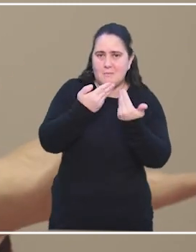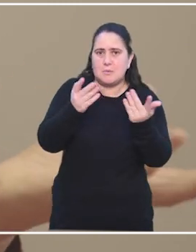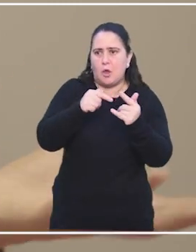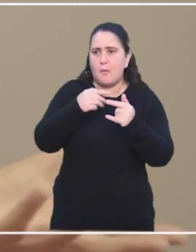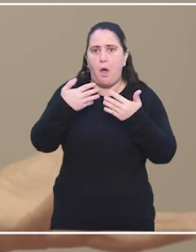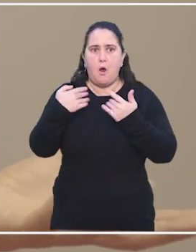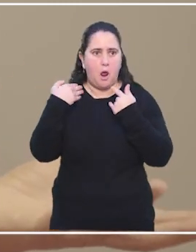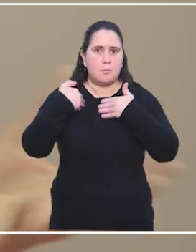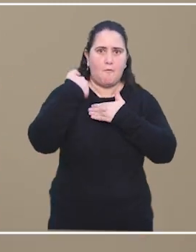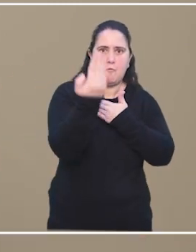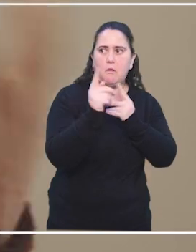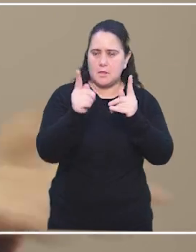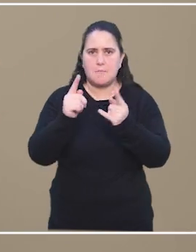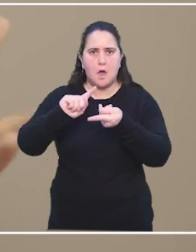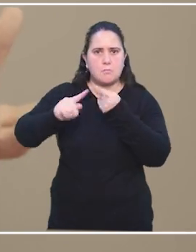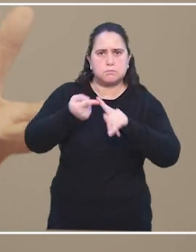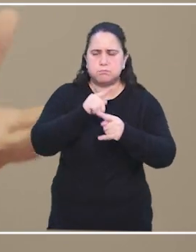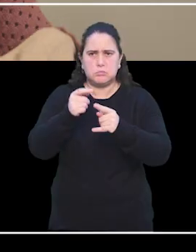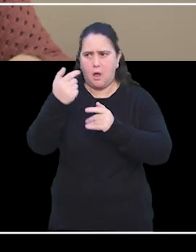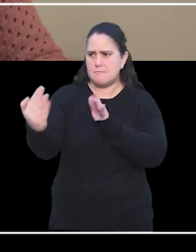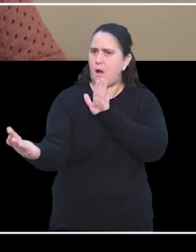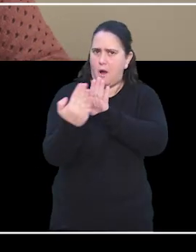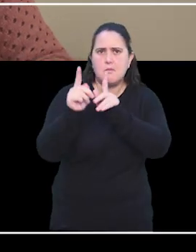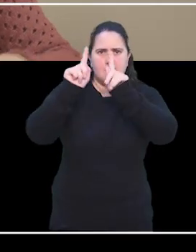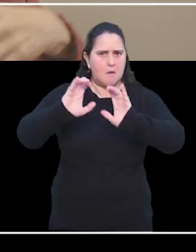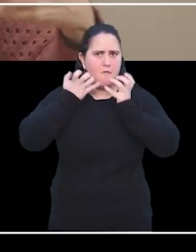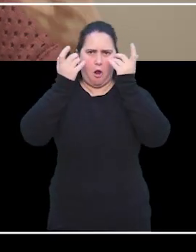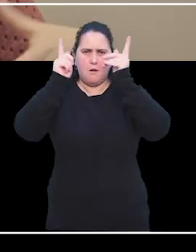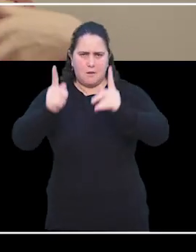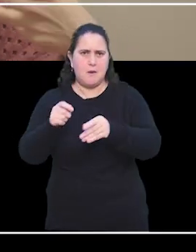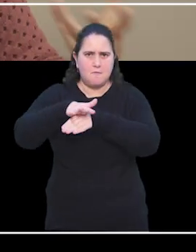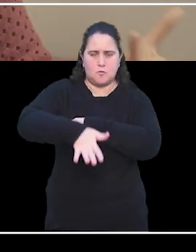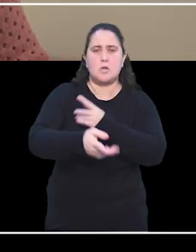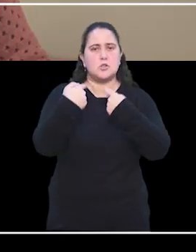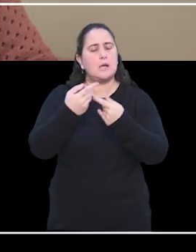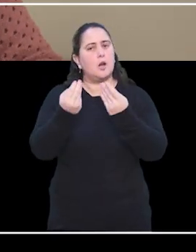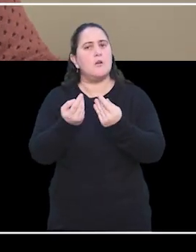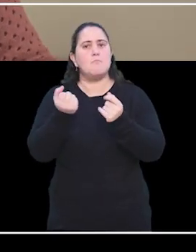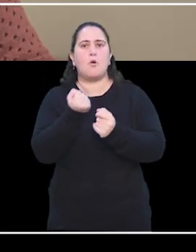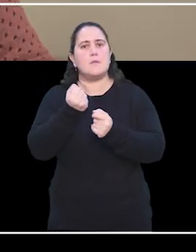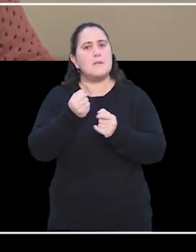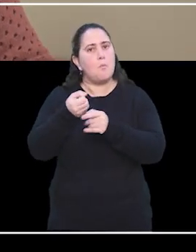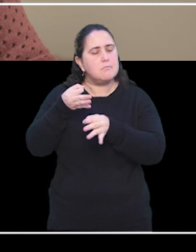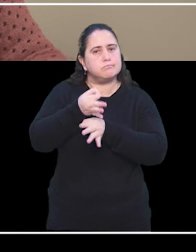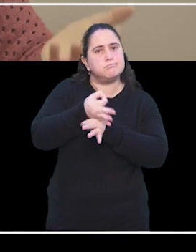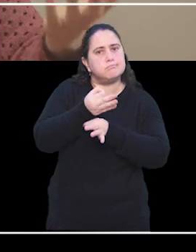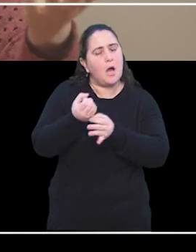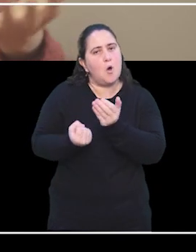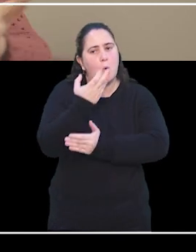forma en que discutimos en otros ámbitos, incluso personalmente. Entonces, tratar de inculcar en las nuevas generaciones,